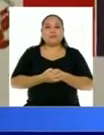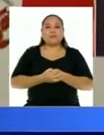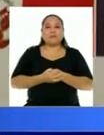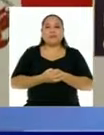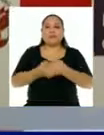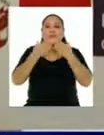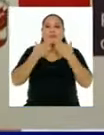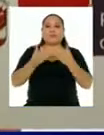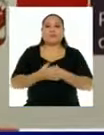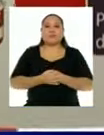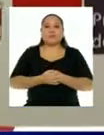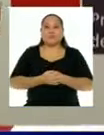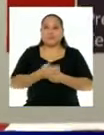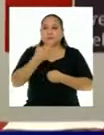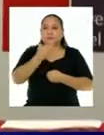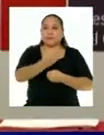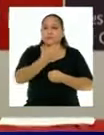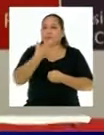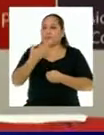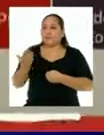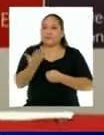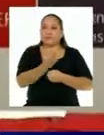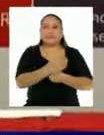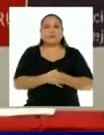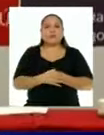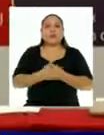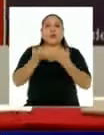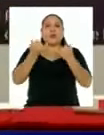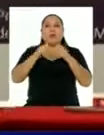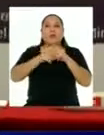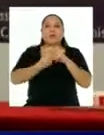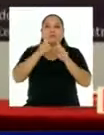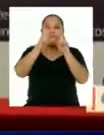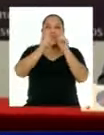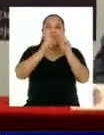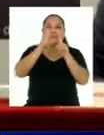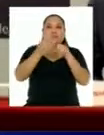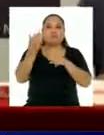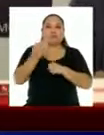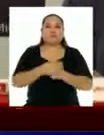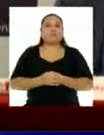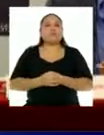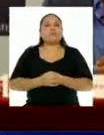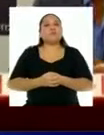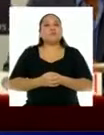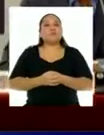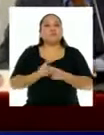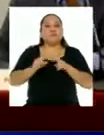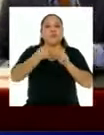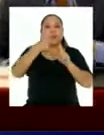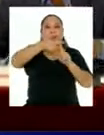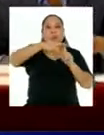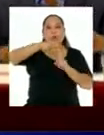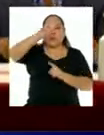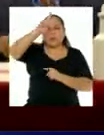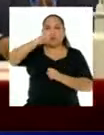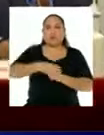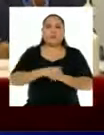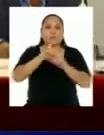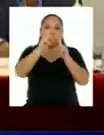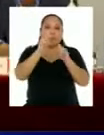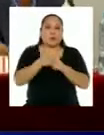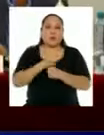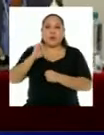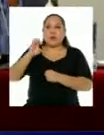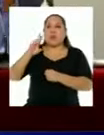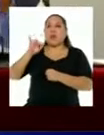Muchas gracias, señores ministros. Entonces, damos pase a las preguntas de la prensa. Vamos a empezar con TV Perú. Una pregunta a cargo